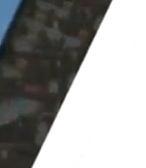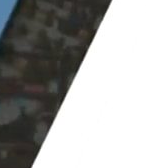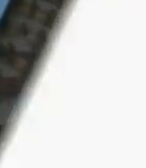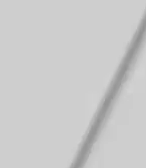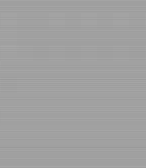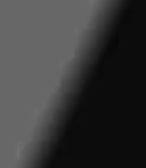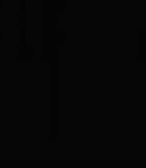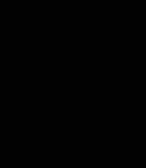¡Gracias! ¡Gracias! ¡Gracias!